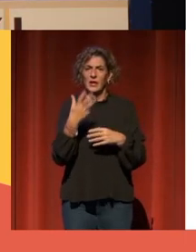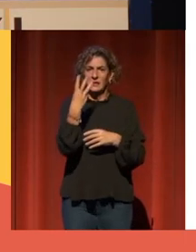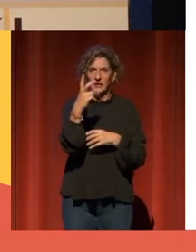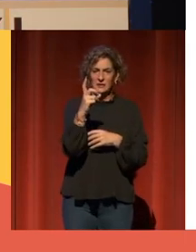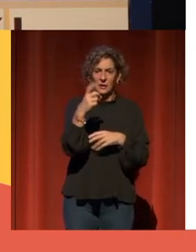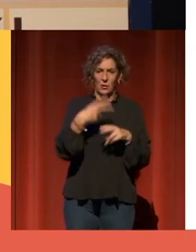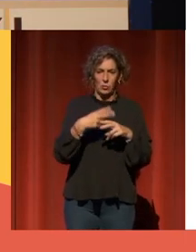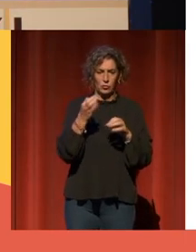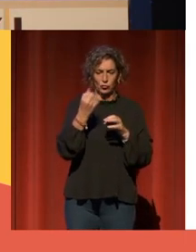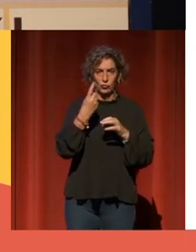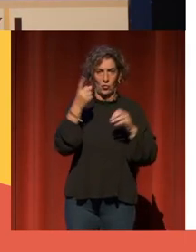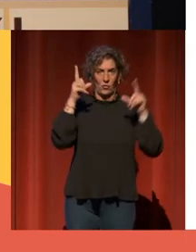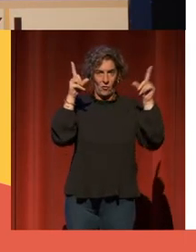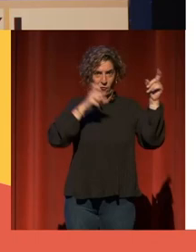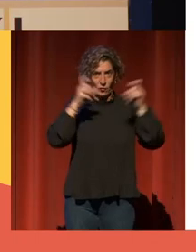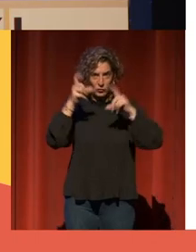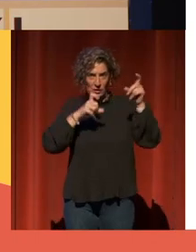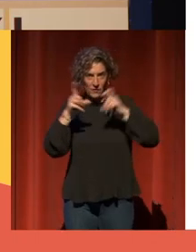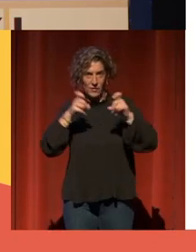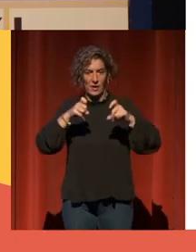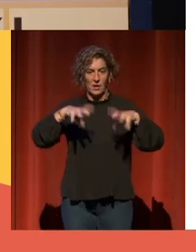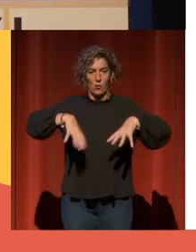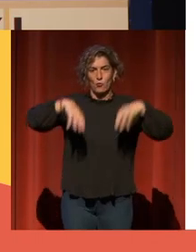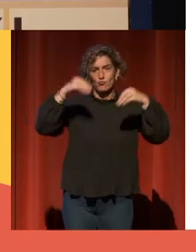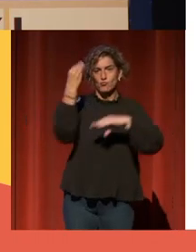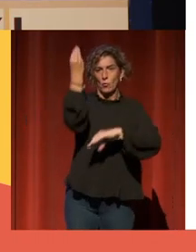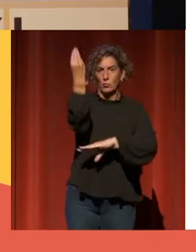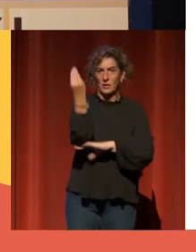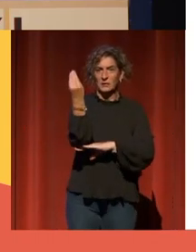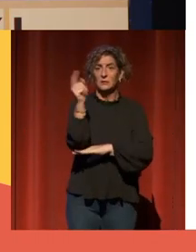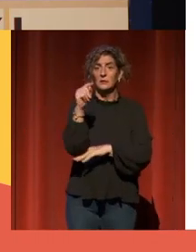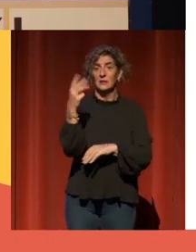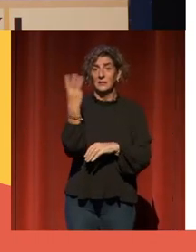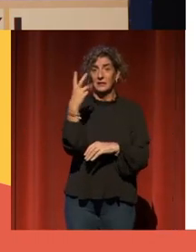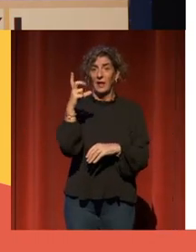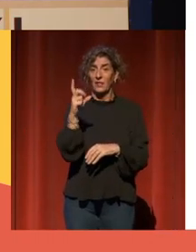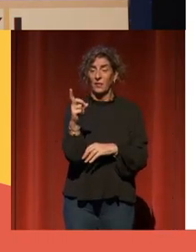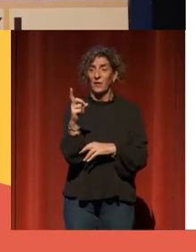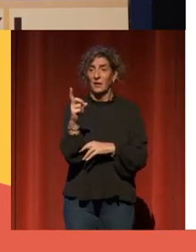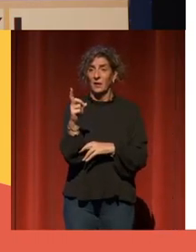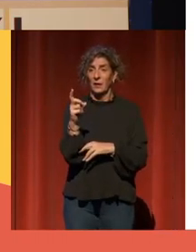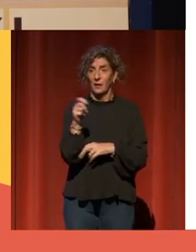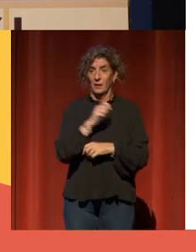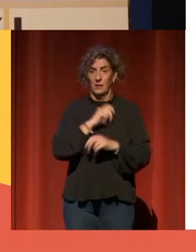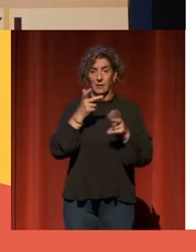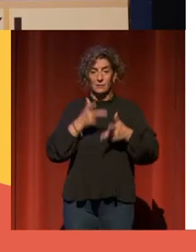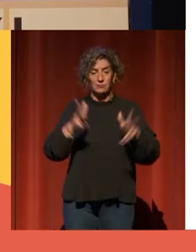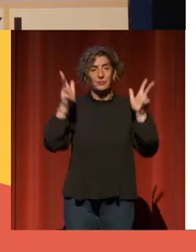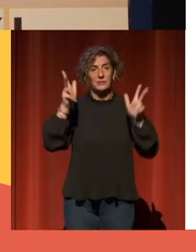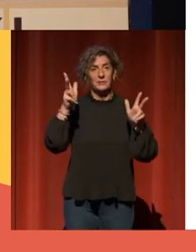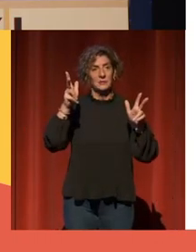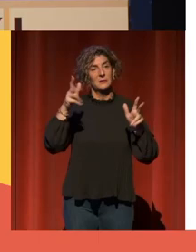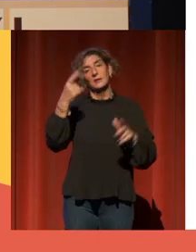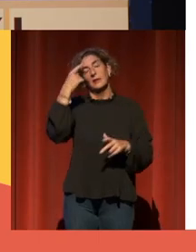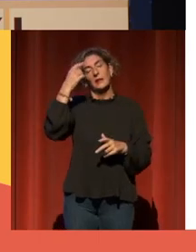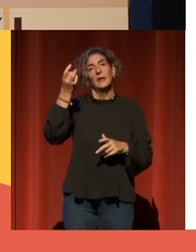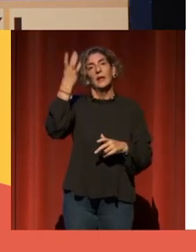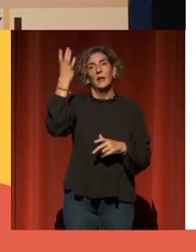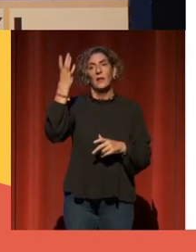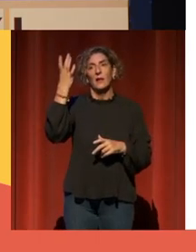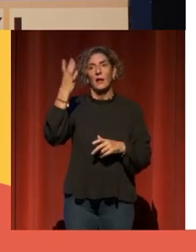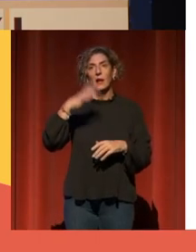fotografías de monumentos, etcétera. Porque el 3D nos permite una interacción con el